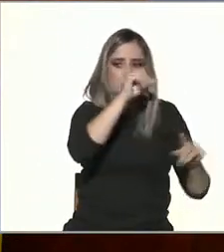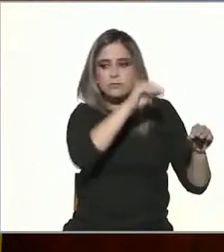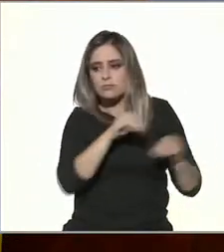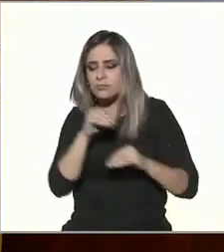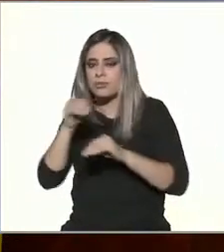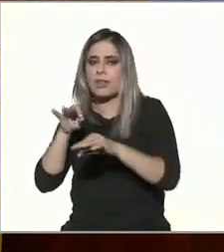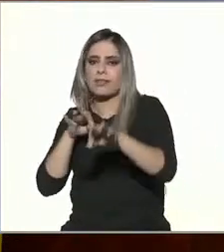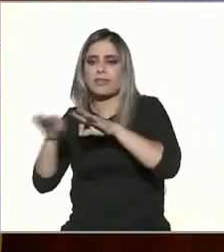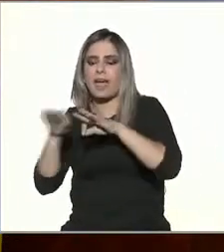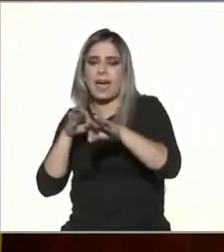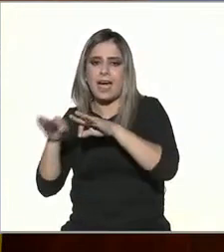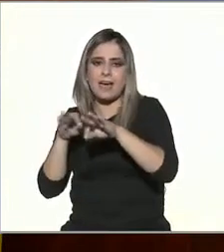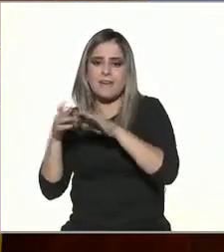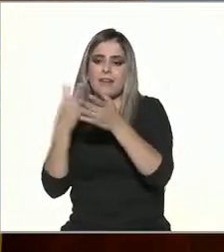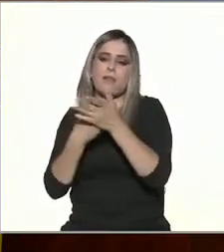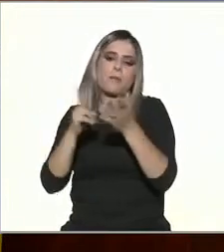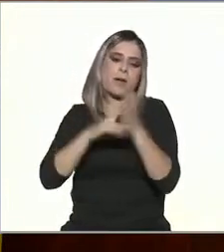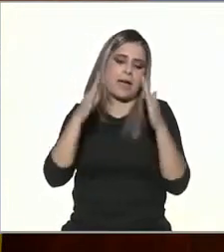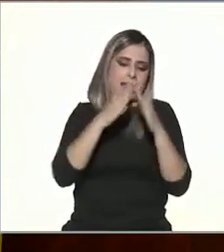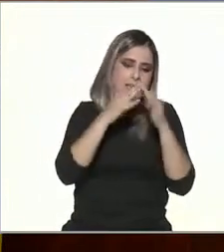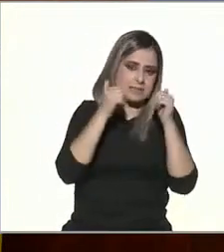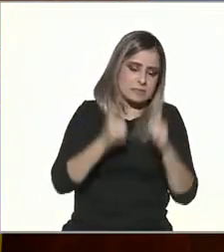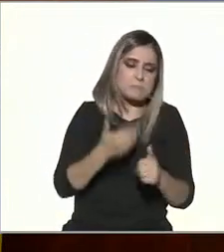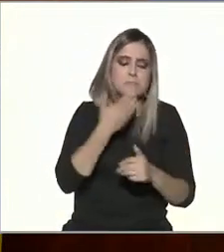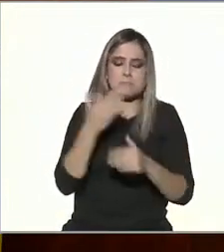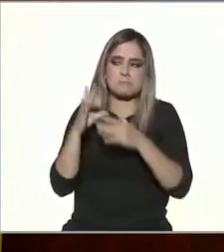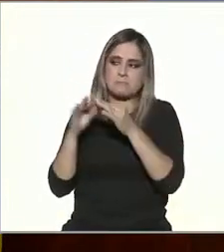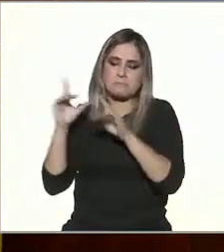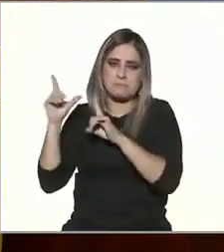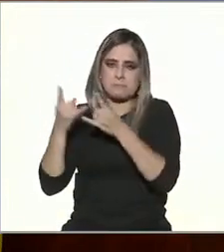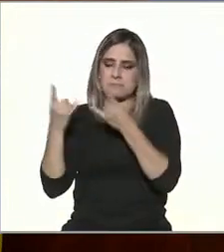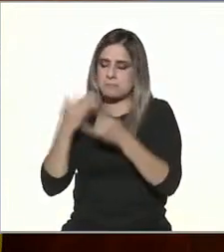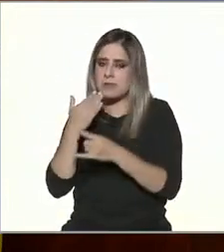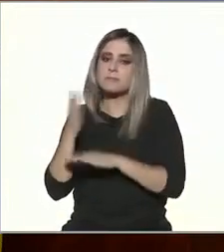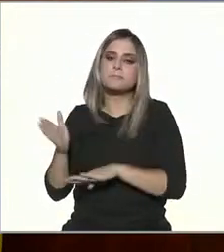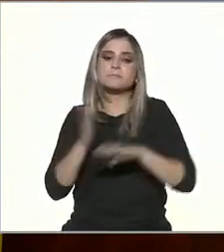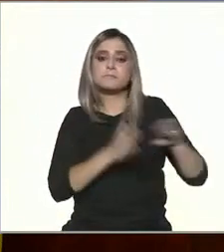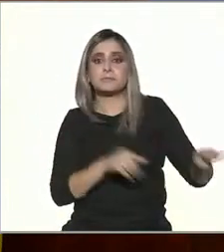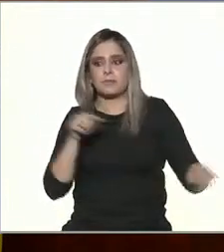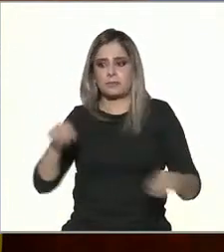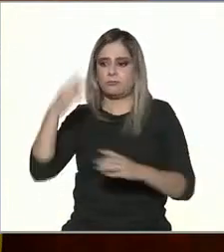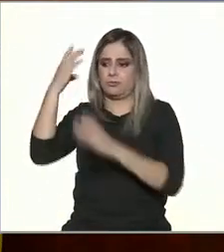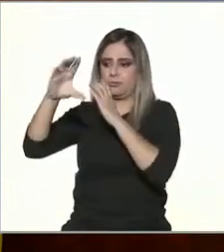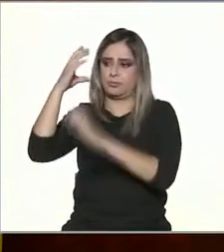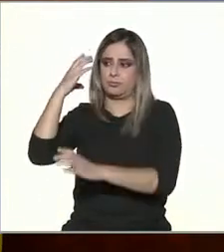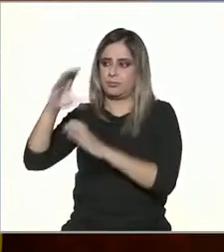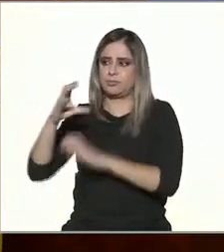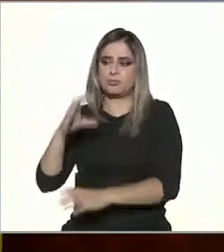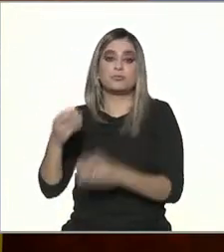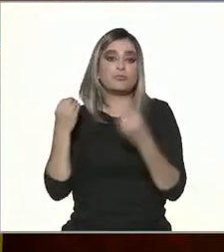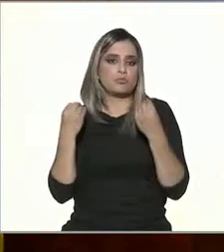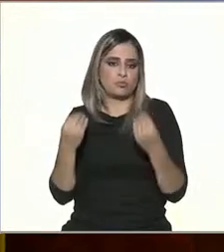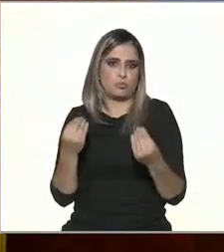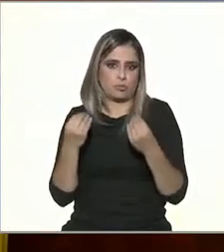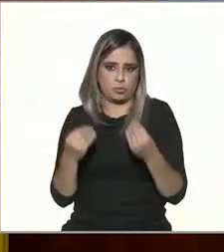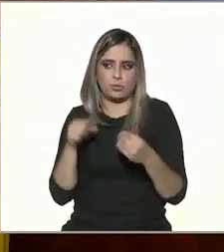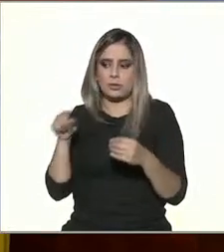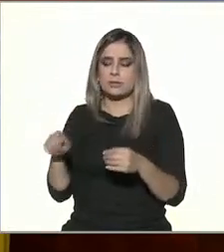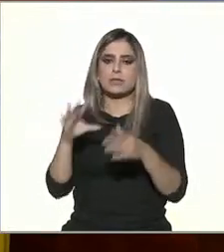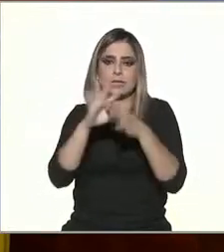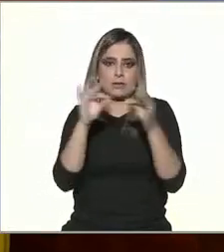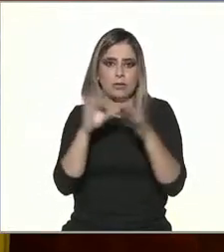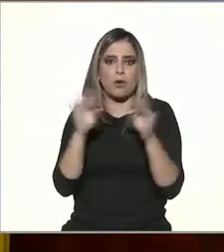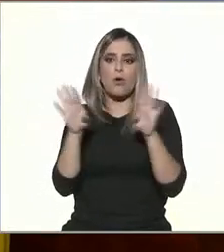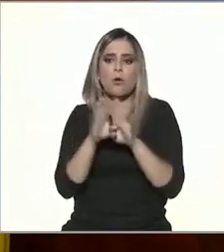para llevar al mismo tiempo su vida personal. Y bueno, en redes ya también estamos muy activos, nos están contando cómo es que